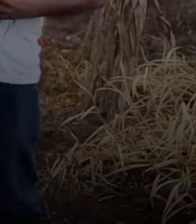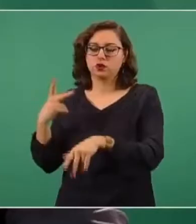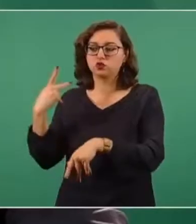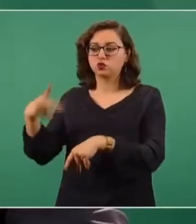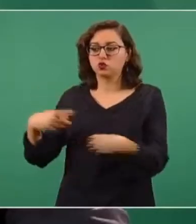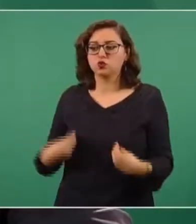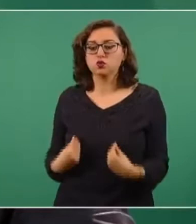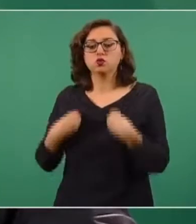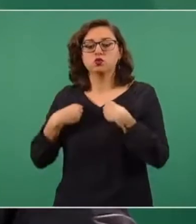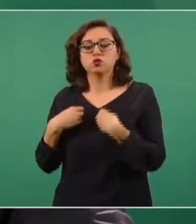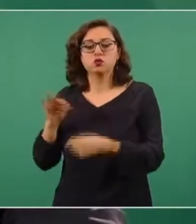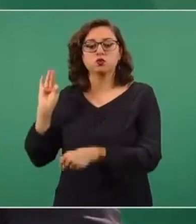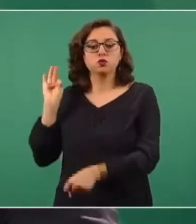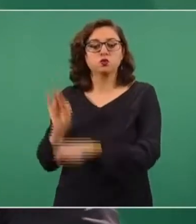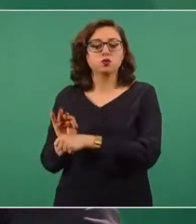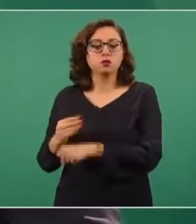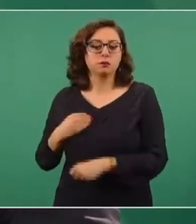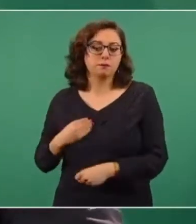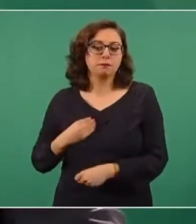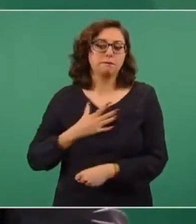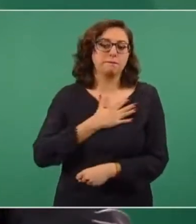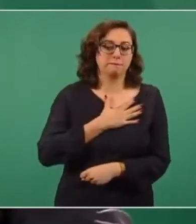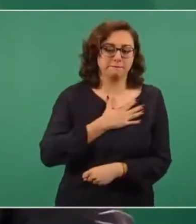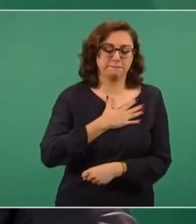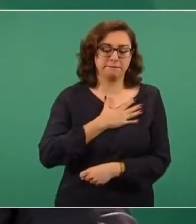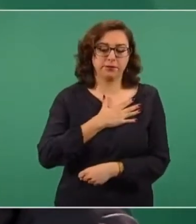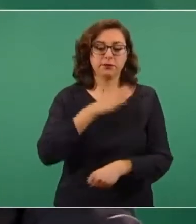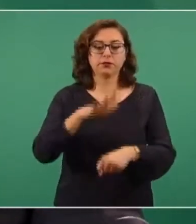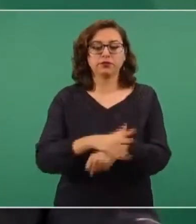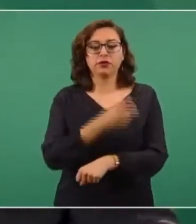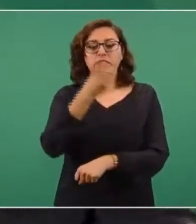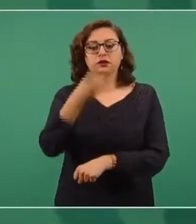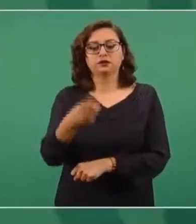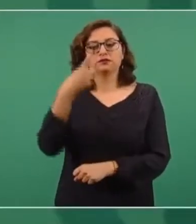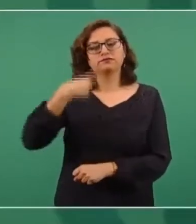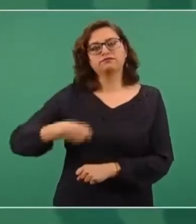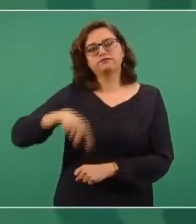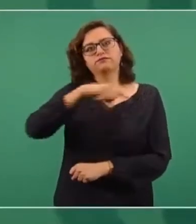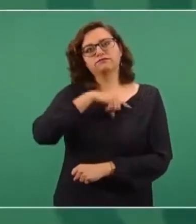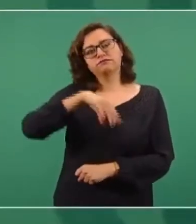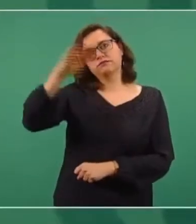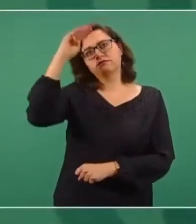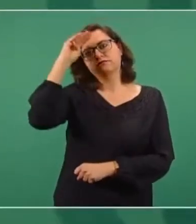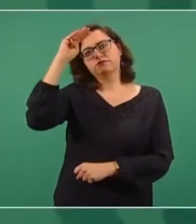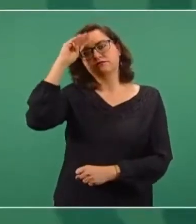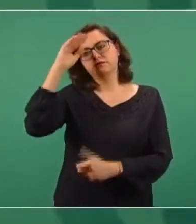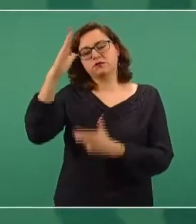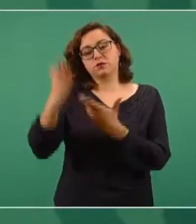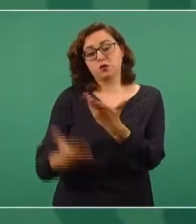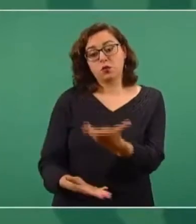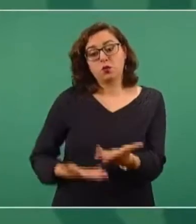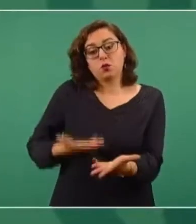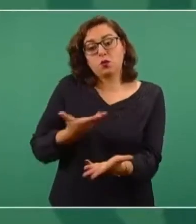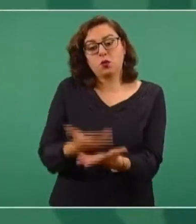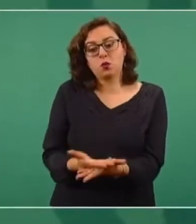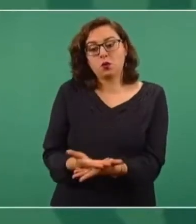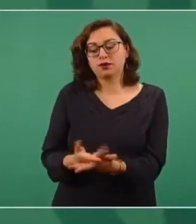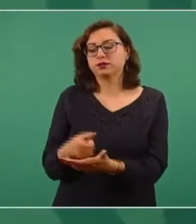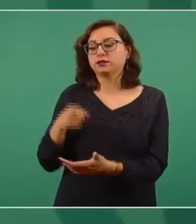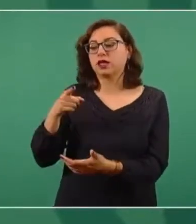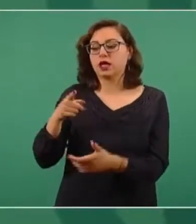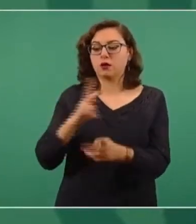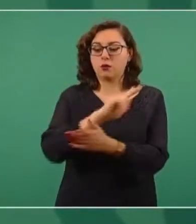Por eso nuestra propuesta de que se amplíe hacia los países